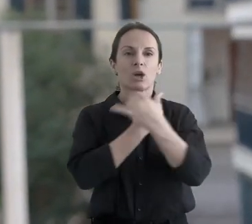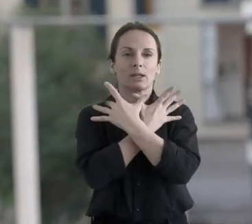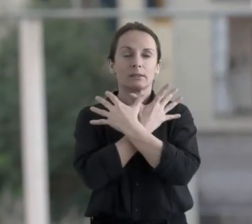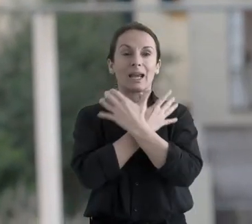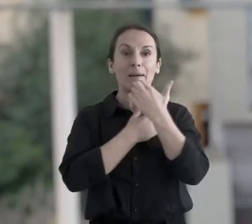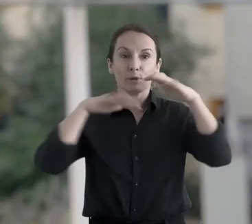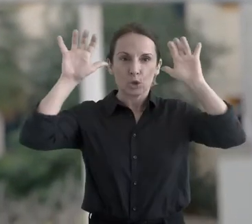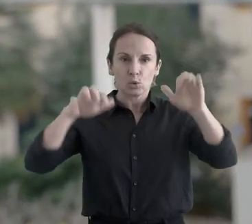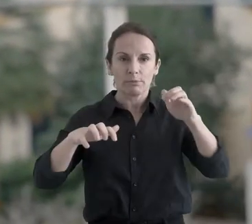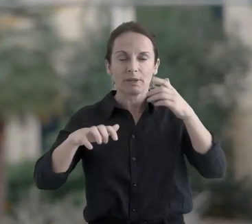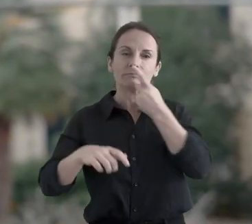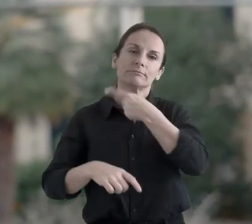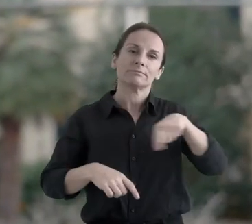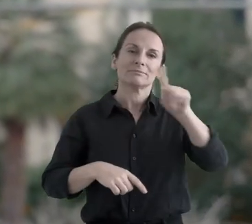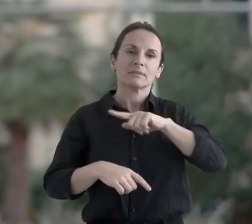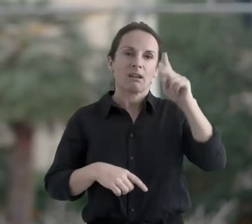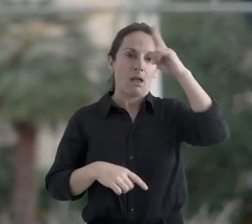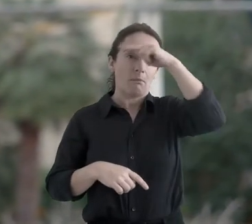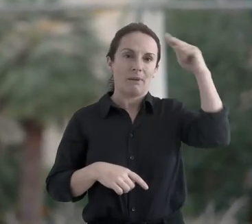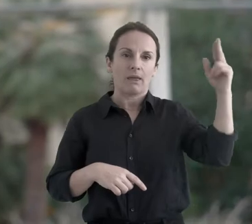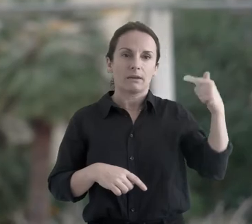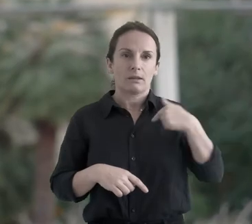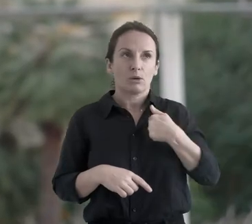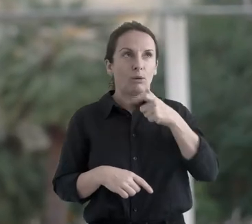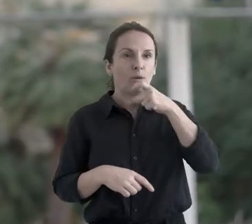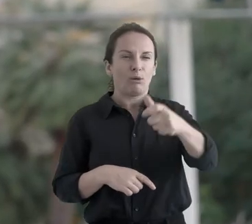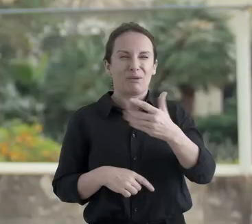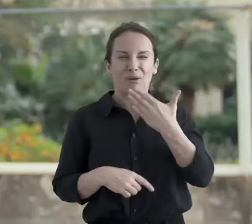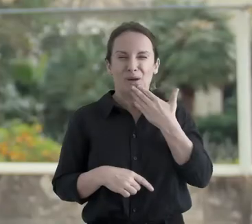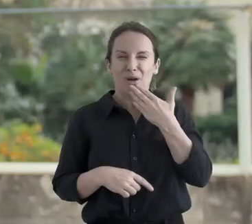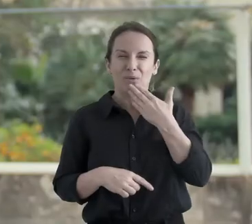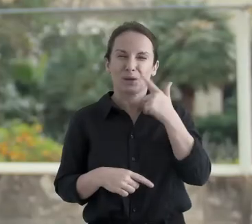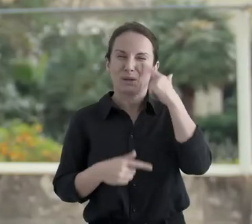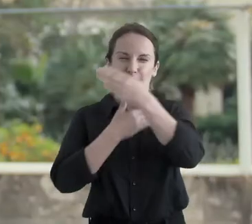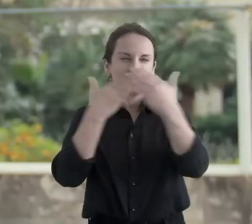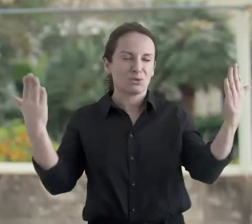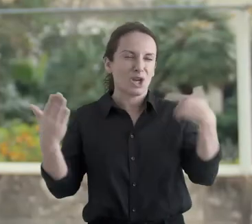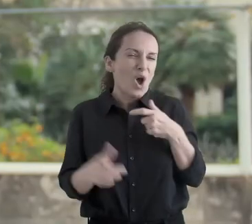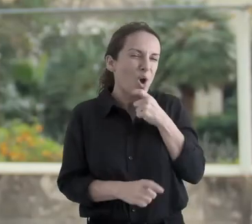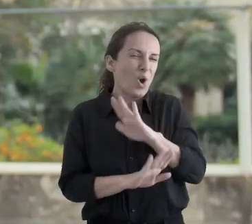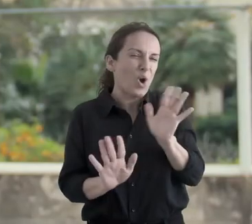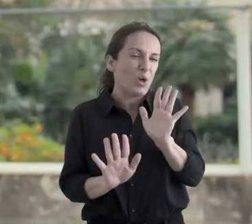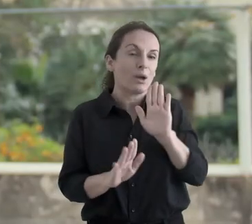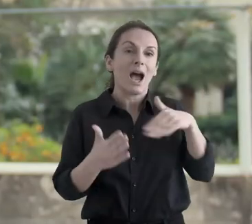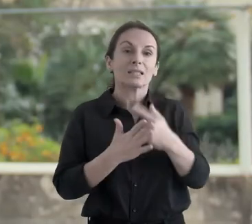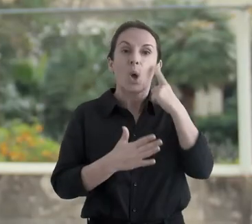fines de semana a dar una vuelta al retiro. Entonces cuando llovía, acabábamos en el Prado viendo cuadros y ahí empezó mi mala relación con los